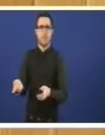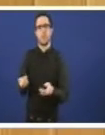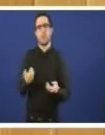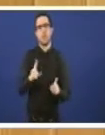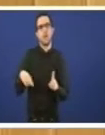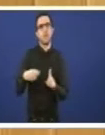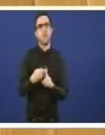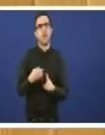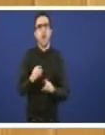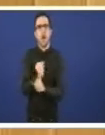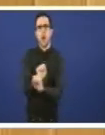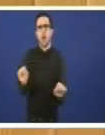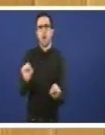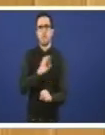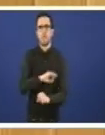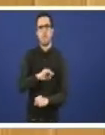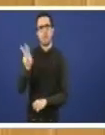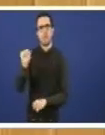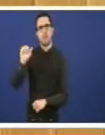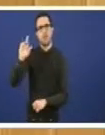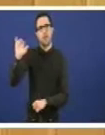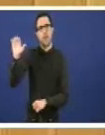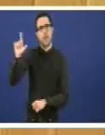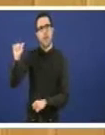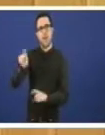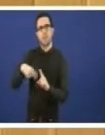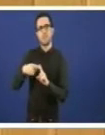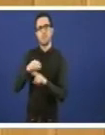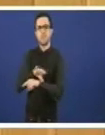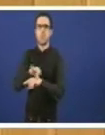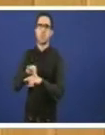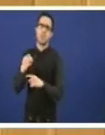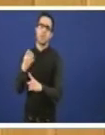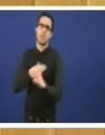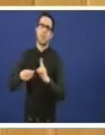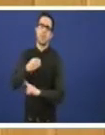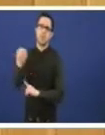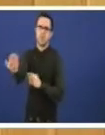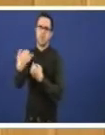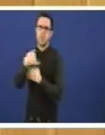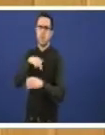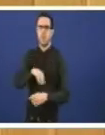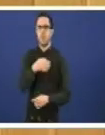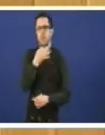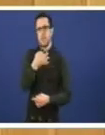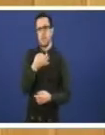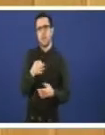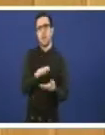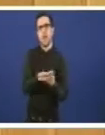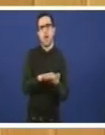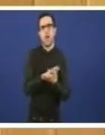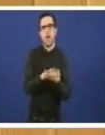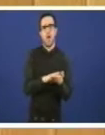Ambiente veñan aquí con toda a palabrería de reciclase, de compostase, de planta, de valorización de envases